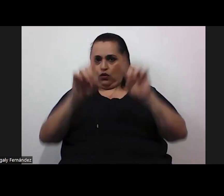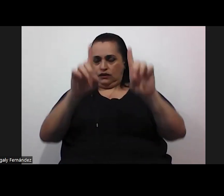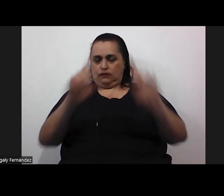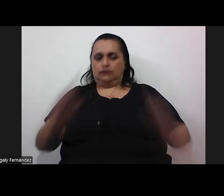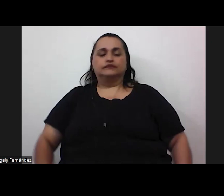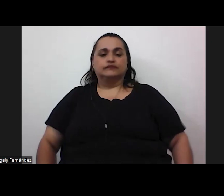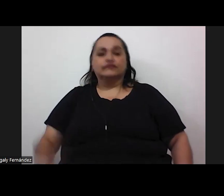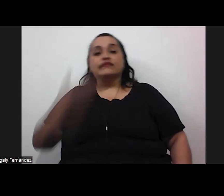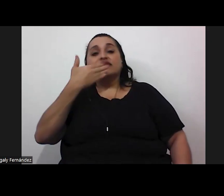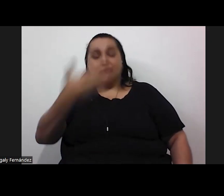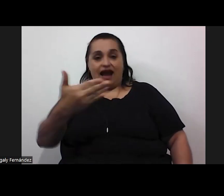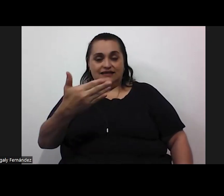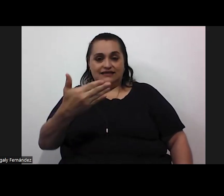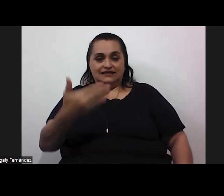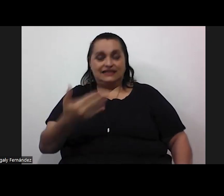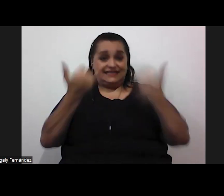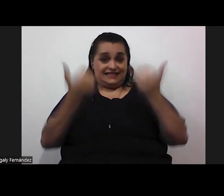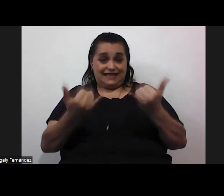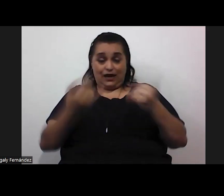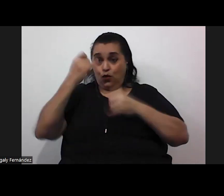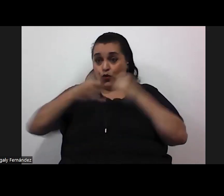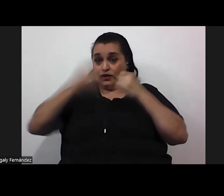gracias casi ya de las últimas preguntas